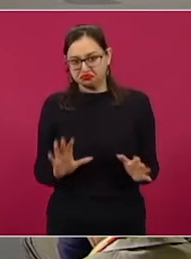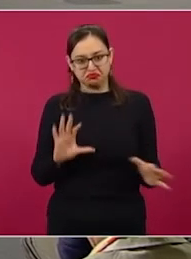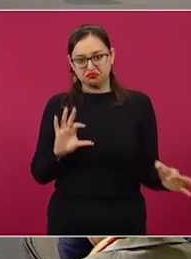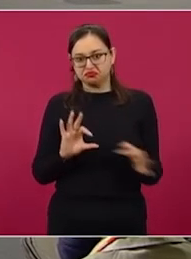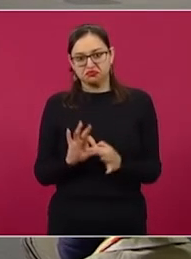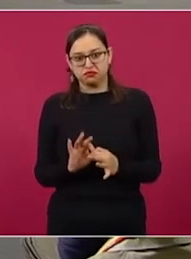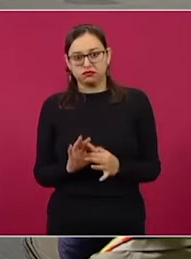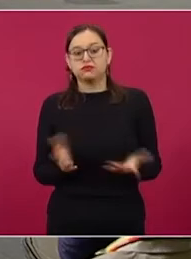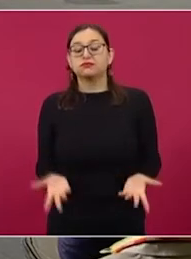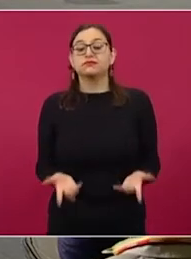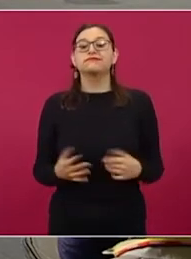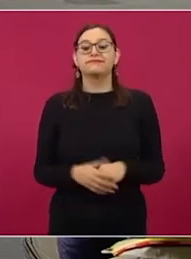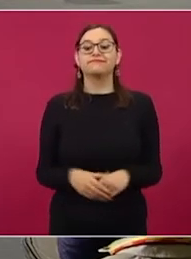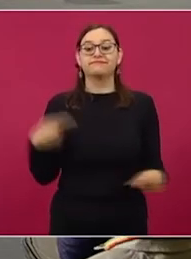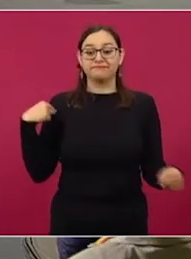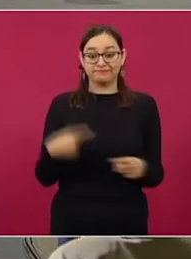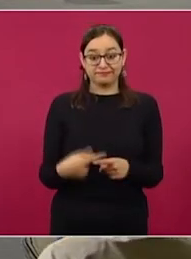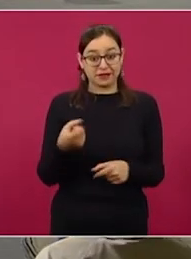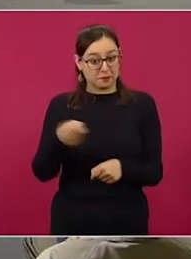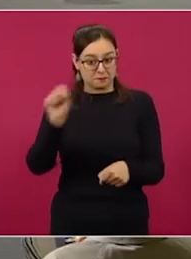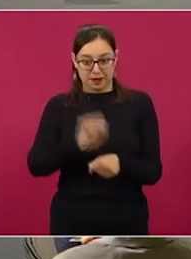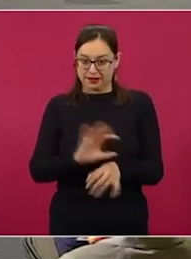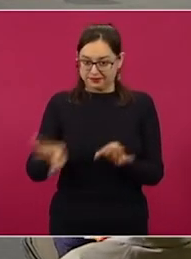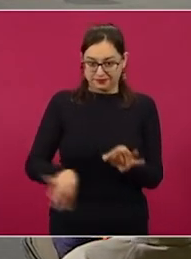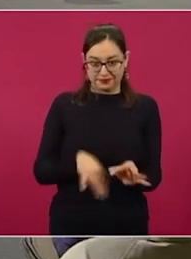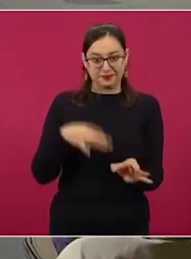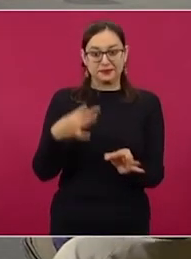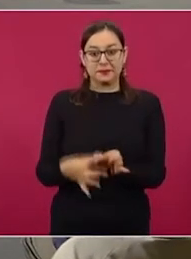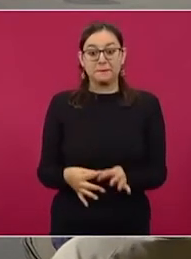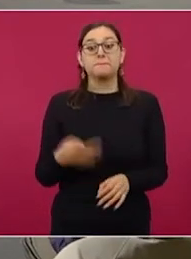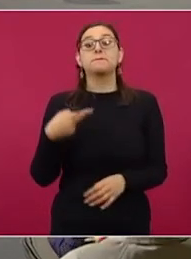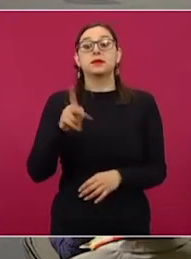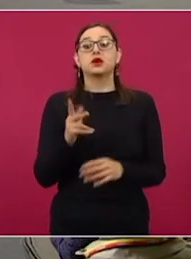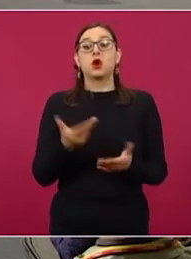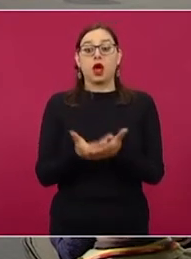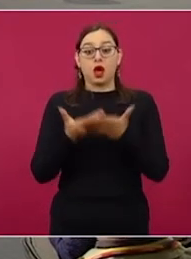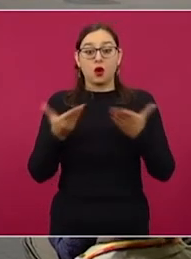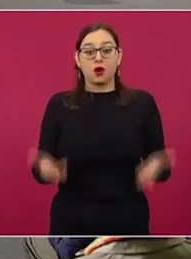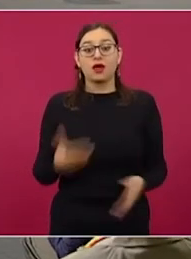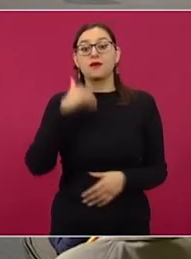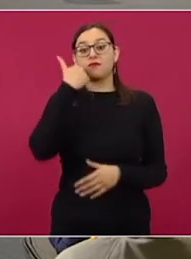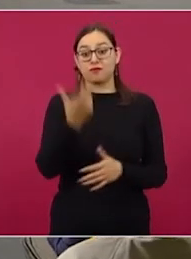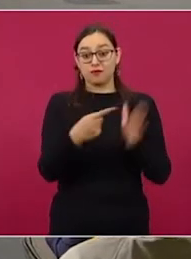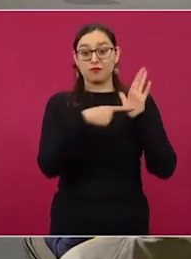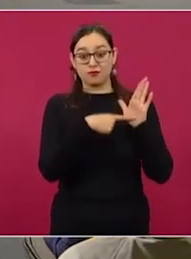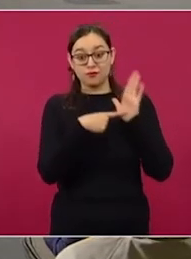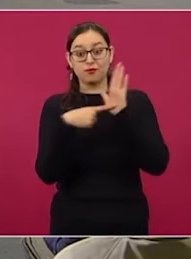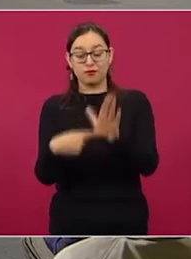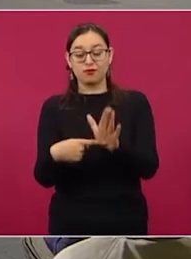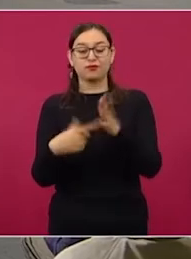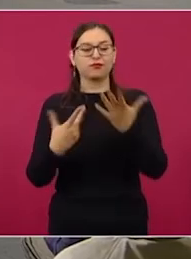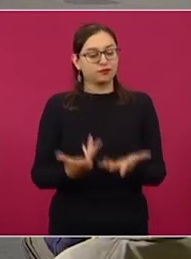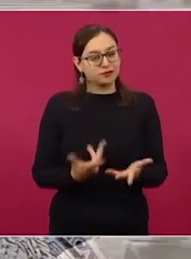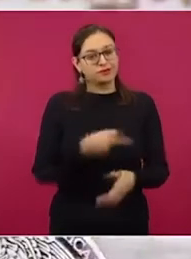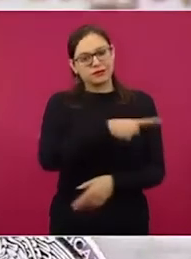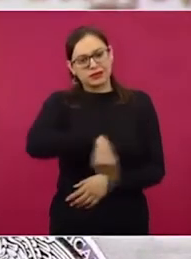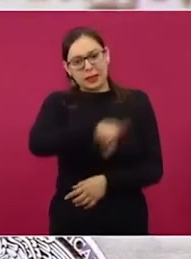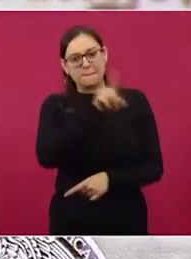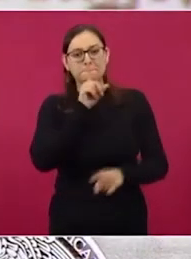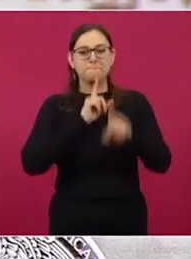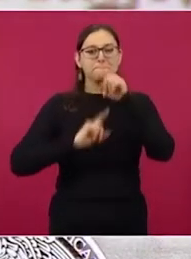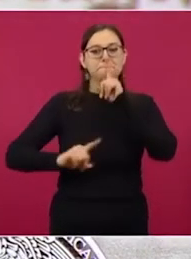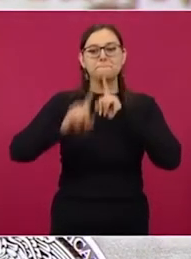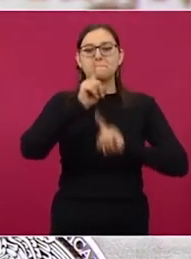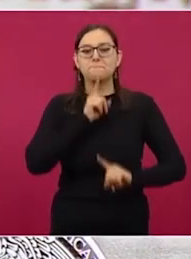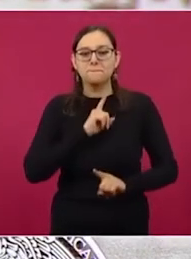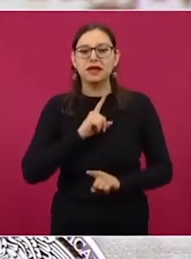aquí termina nuestra sección, pero si me lo permite, queremos mostrar que, a pesar de todas las mentiras, queremos